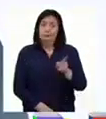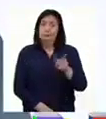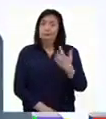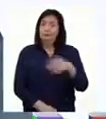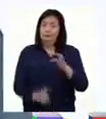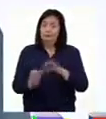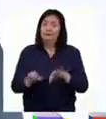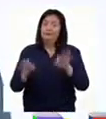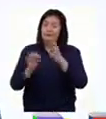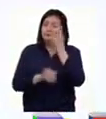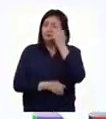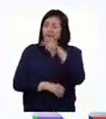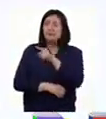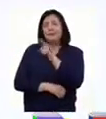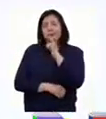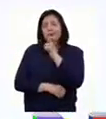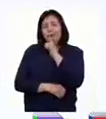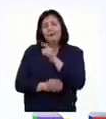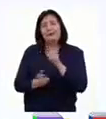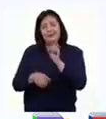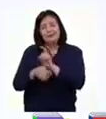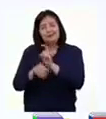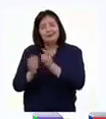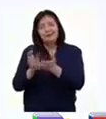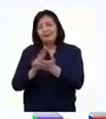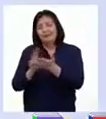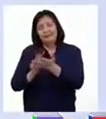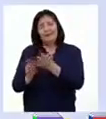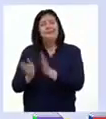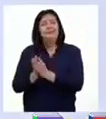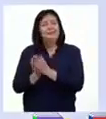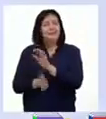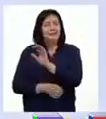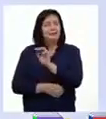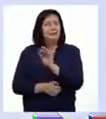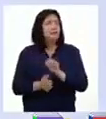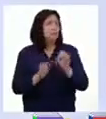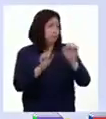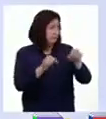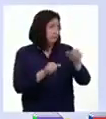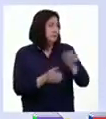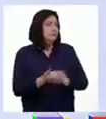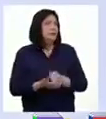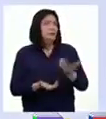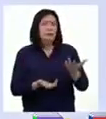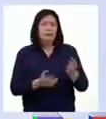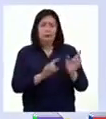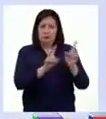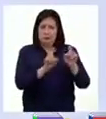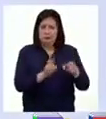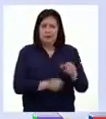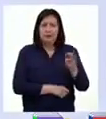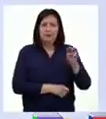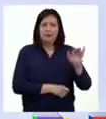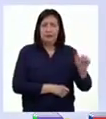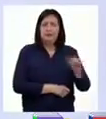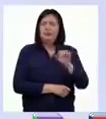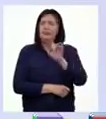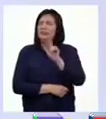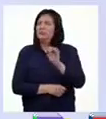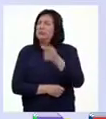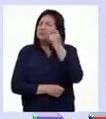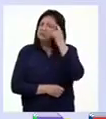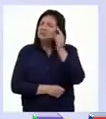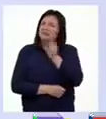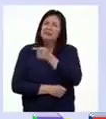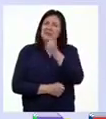importante y qué lindo que tu papá te haya inculcado a la lectura, Camila. Así es, Pati. Les pregunté a Mía y a Arturo por